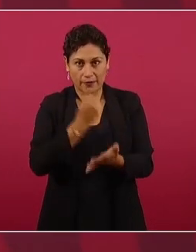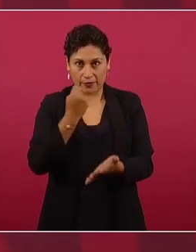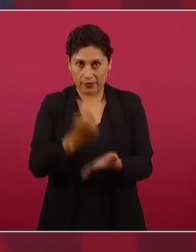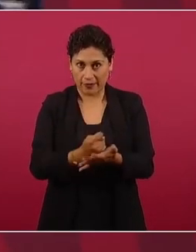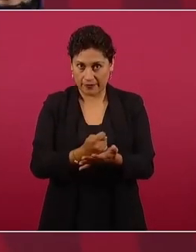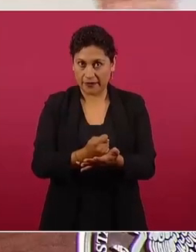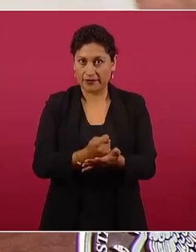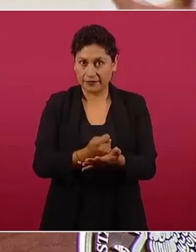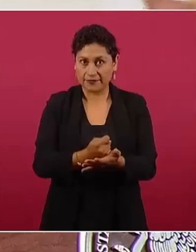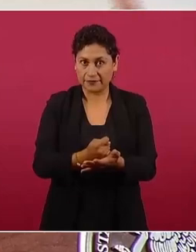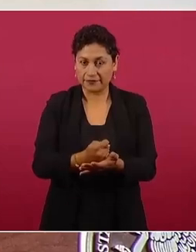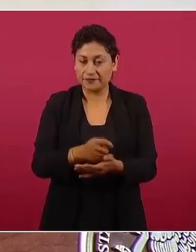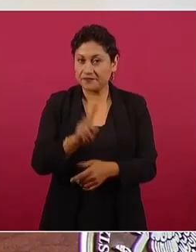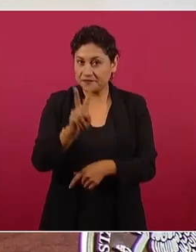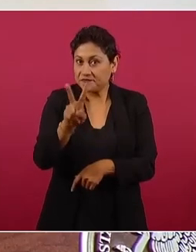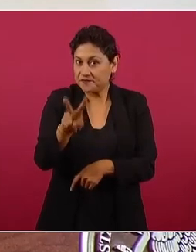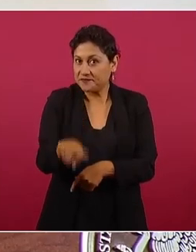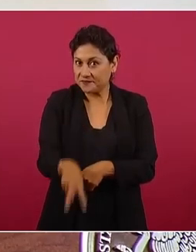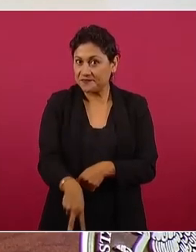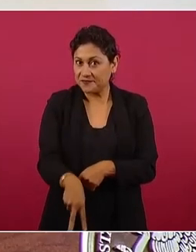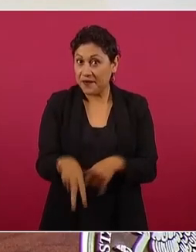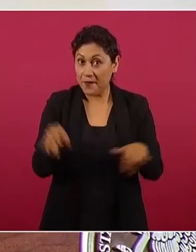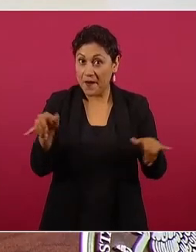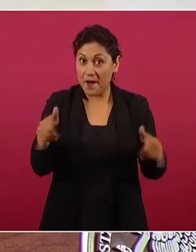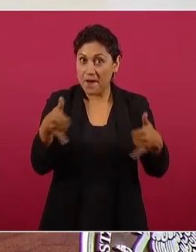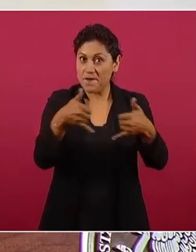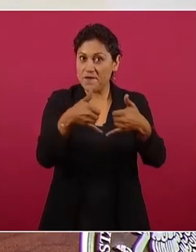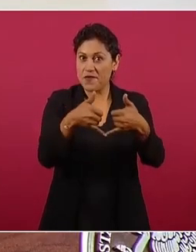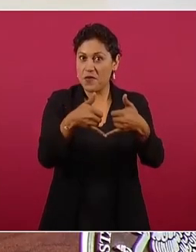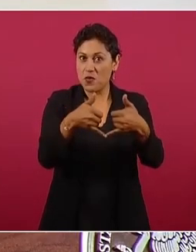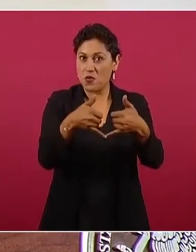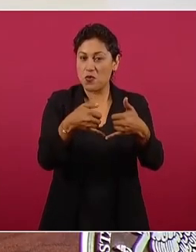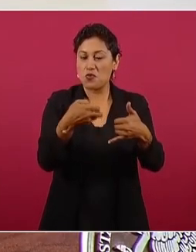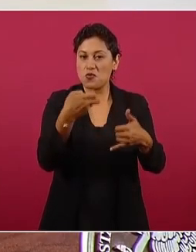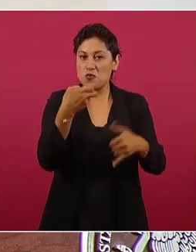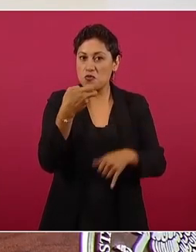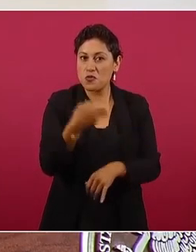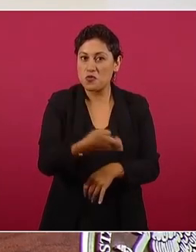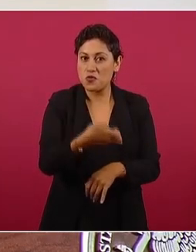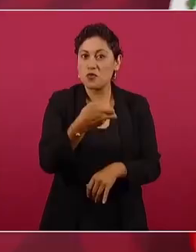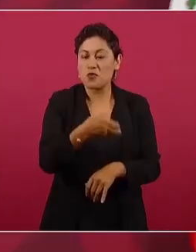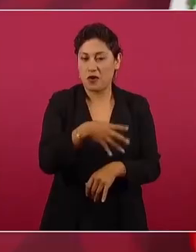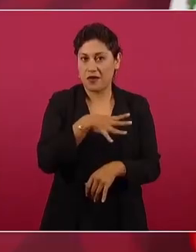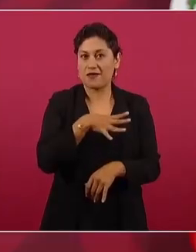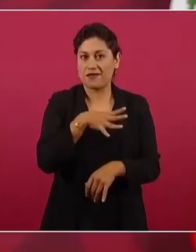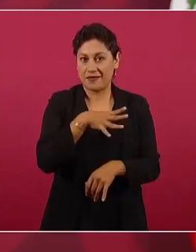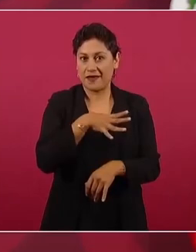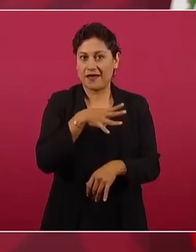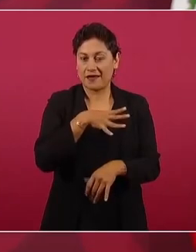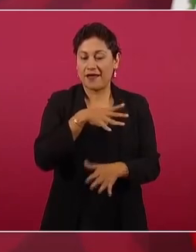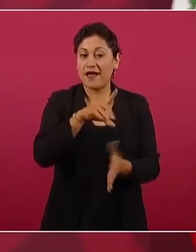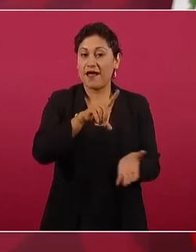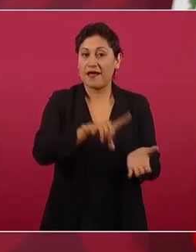Y hay una conversación telefónica en donde está platicando con